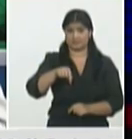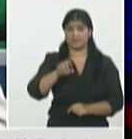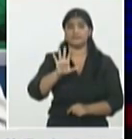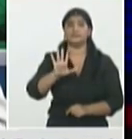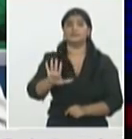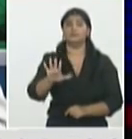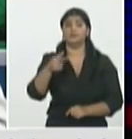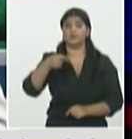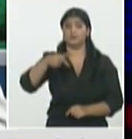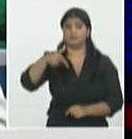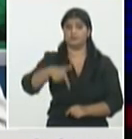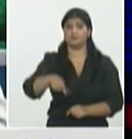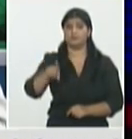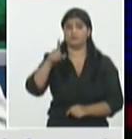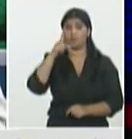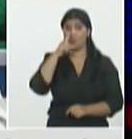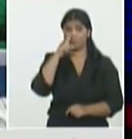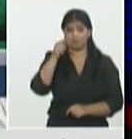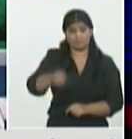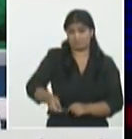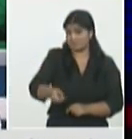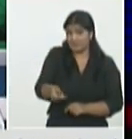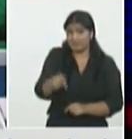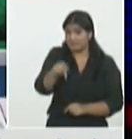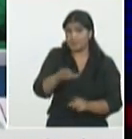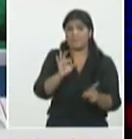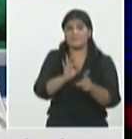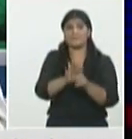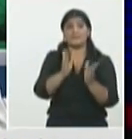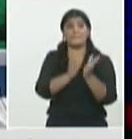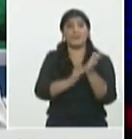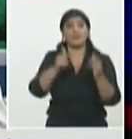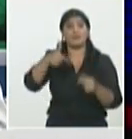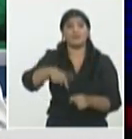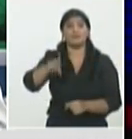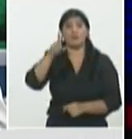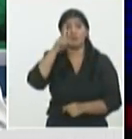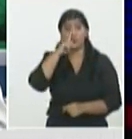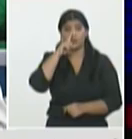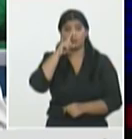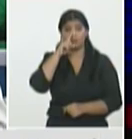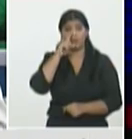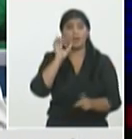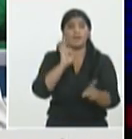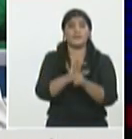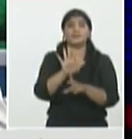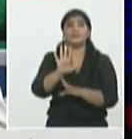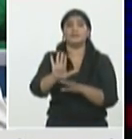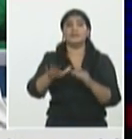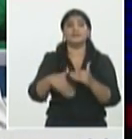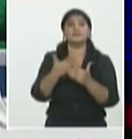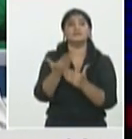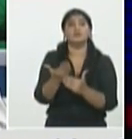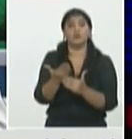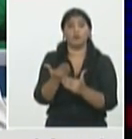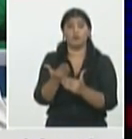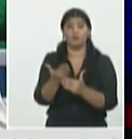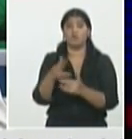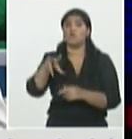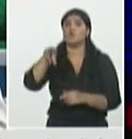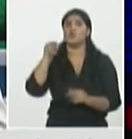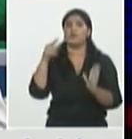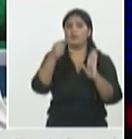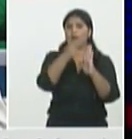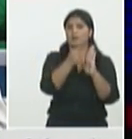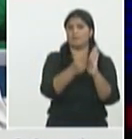realmente sobre todo el impacto sobre los viajeros cubanos que también viajeros cubanos que van